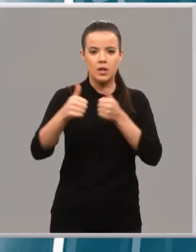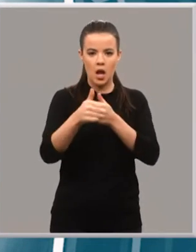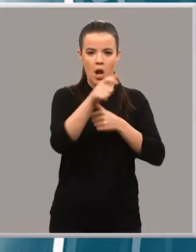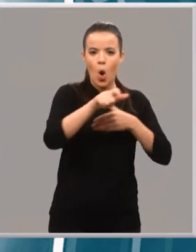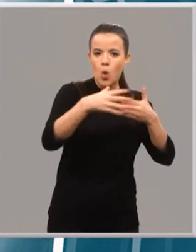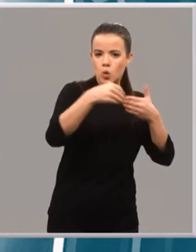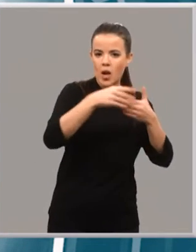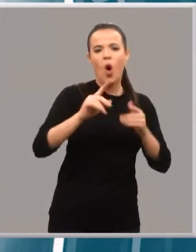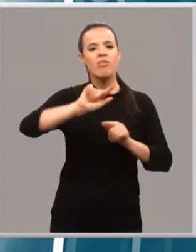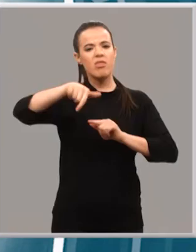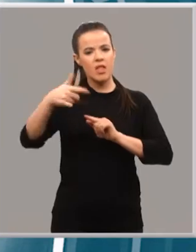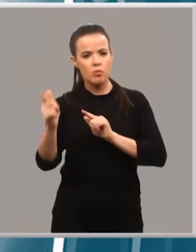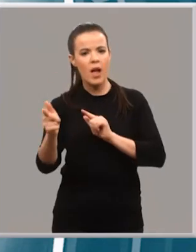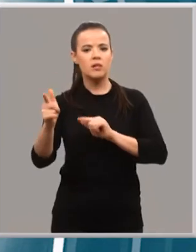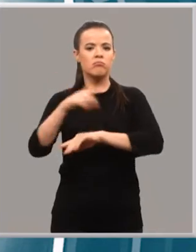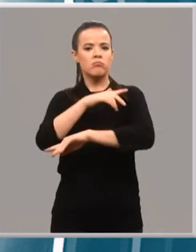el sistema. Gracias.